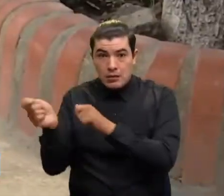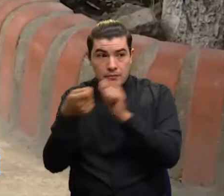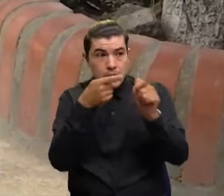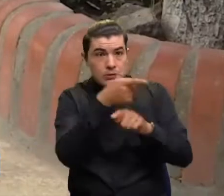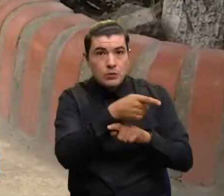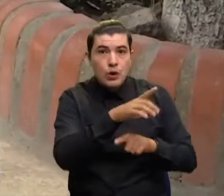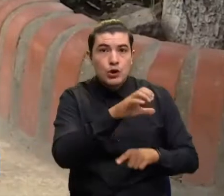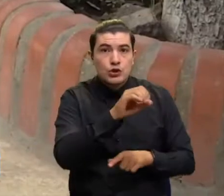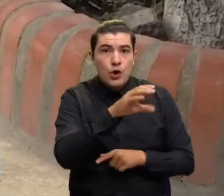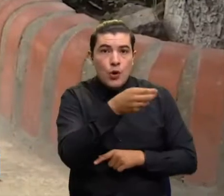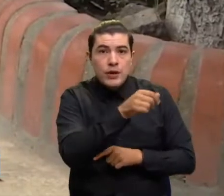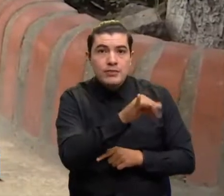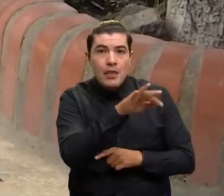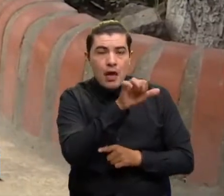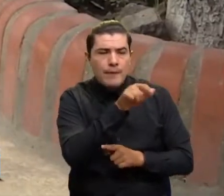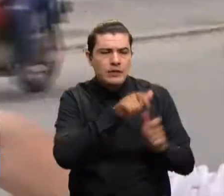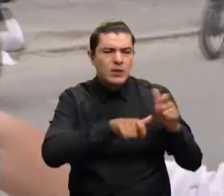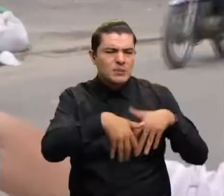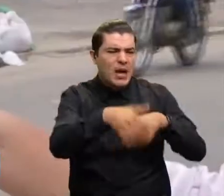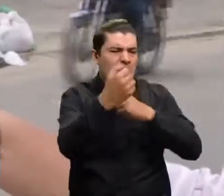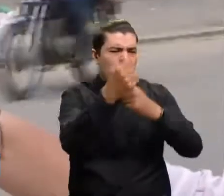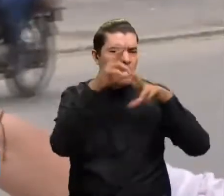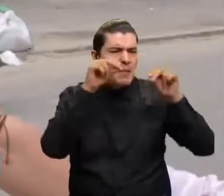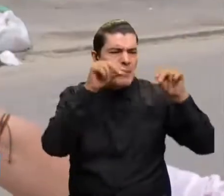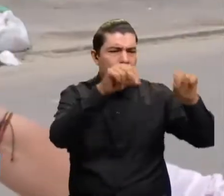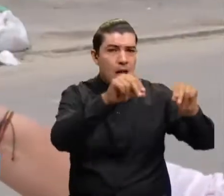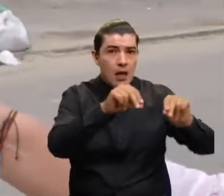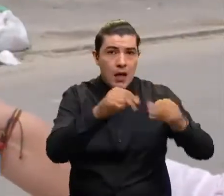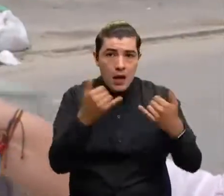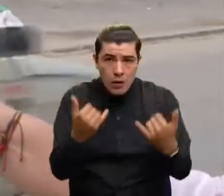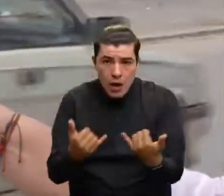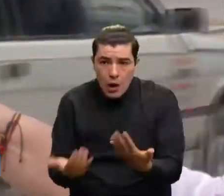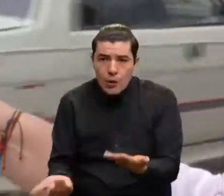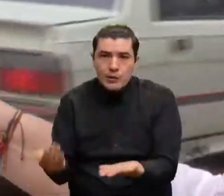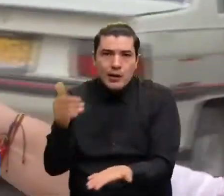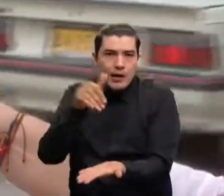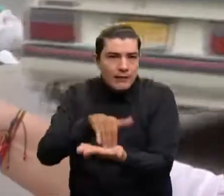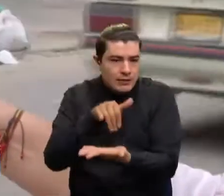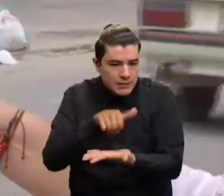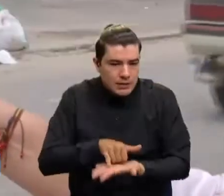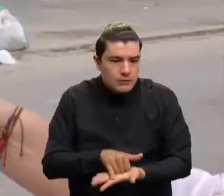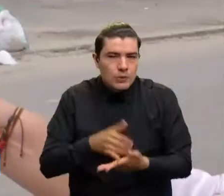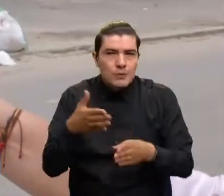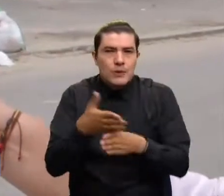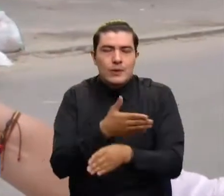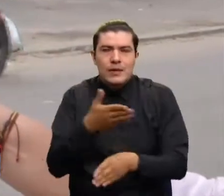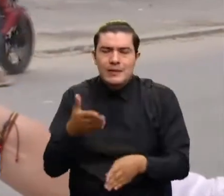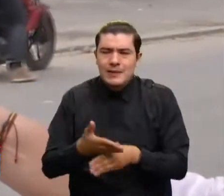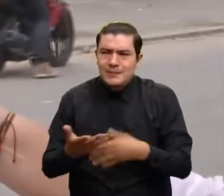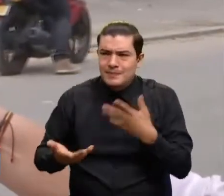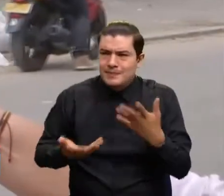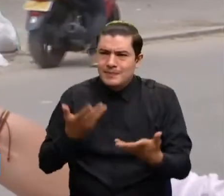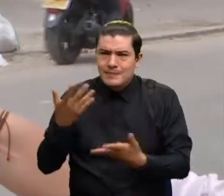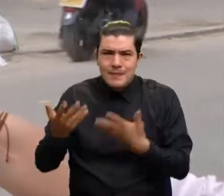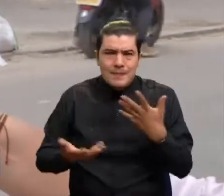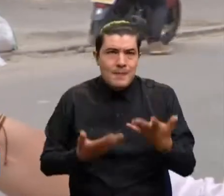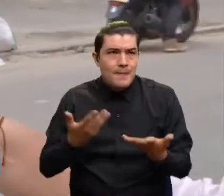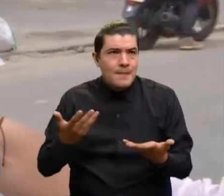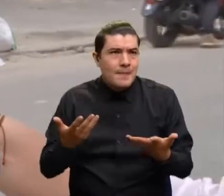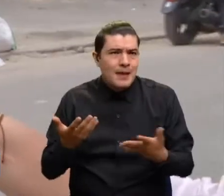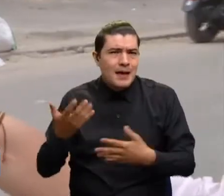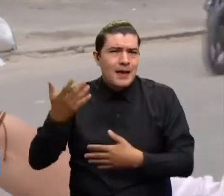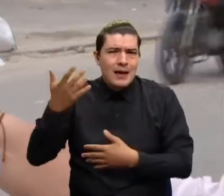gente protestó que no y no, bueno, listo. Ahora nuevamente estamos con este mismo problema, entonces ya no es de hoy ni de ayer, no es de